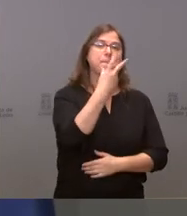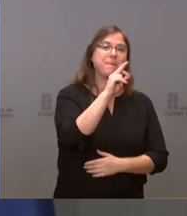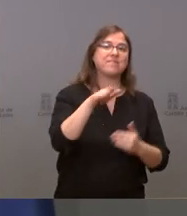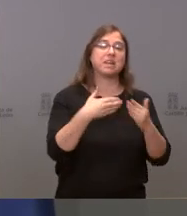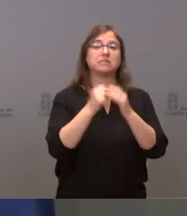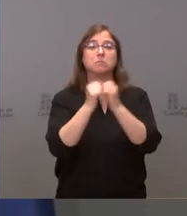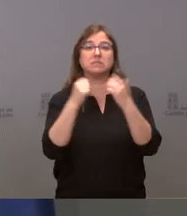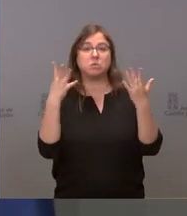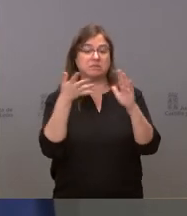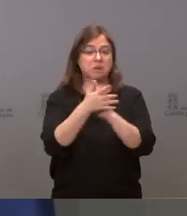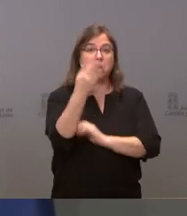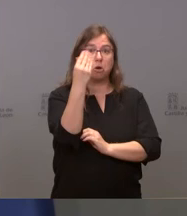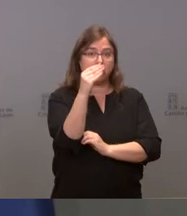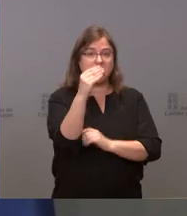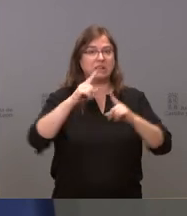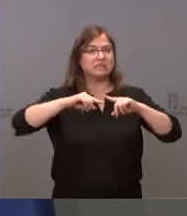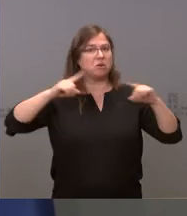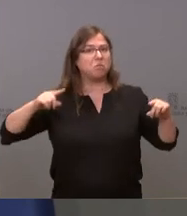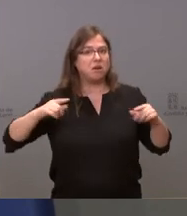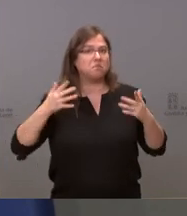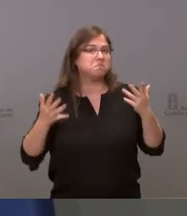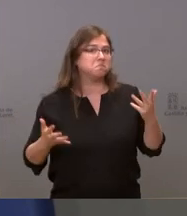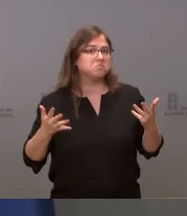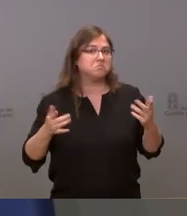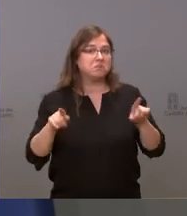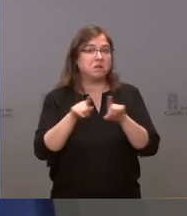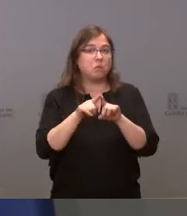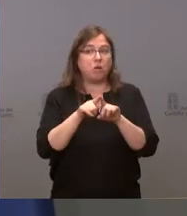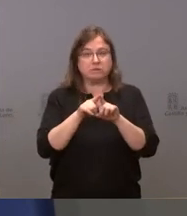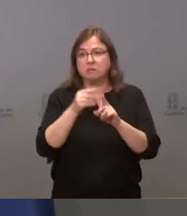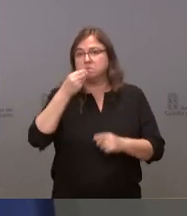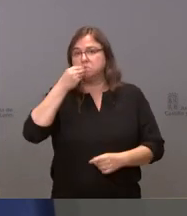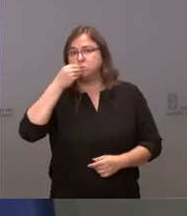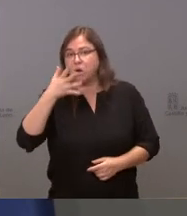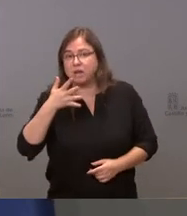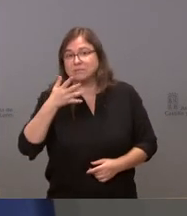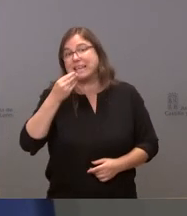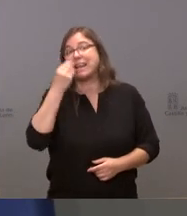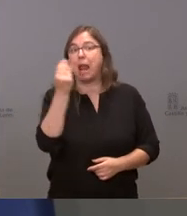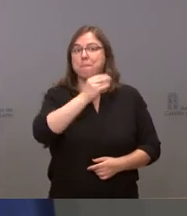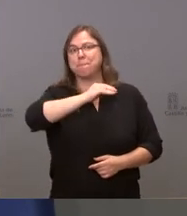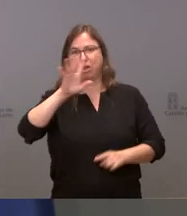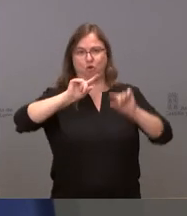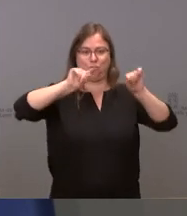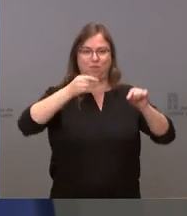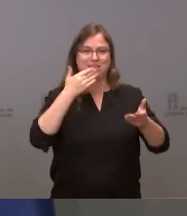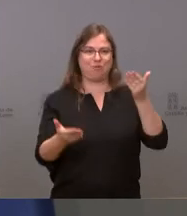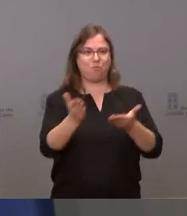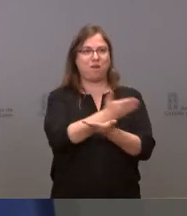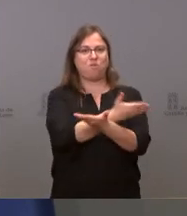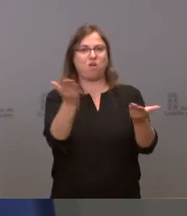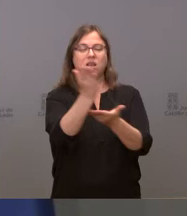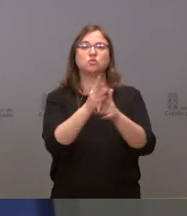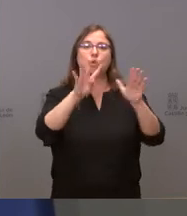jóvenes, Segovia no. Se está comportando en la parte buena, de hecho, es la mejor provincia de las nueve